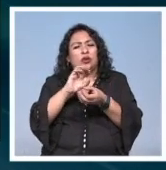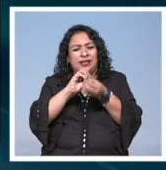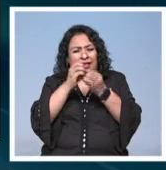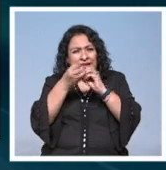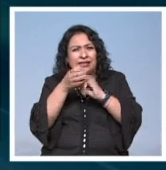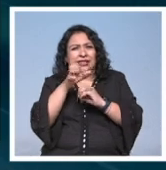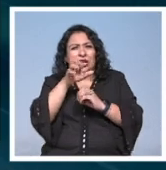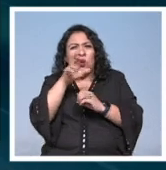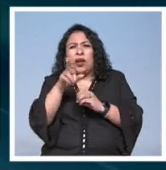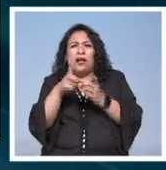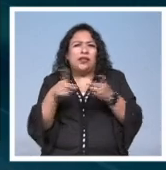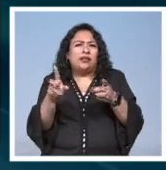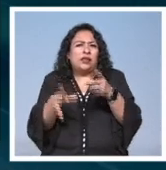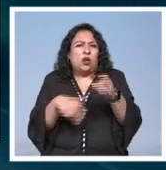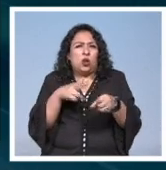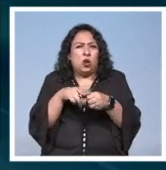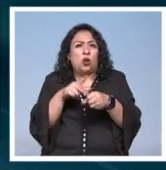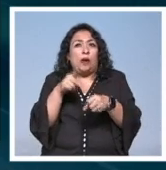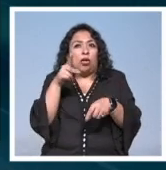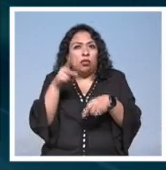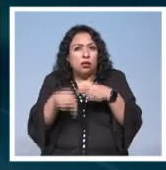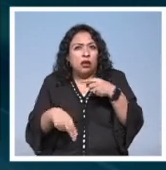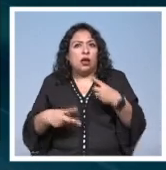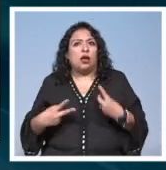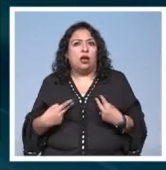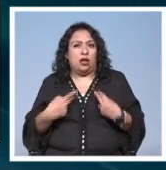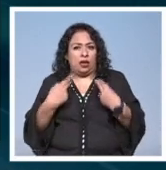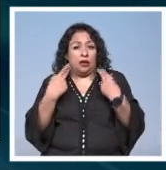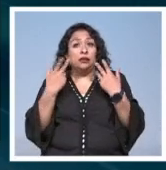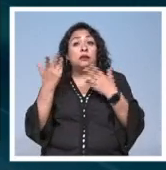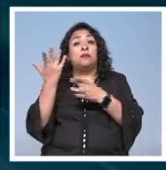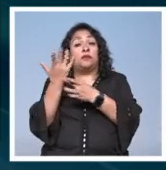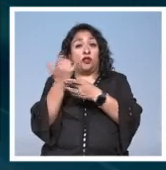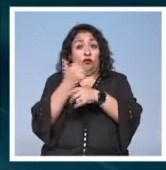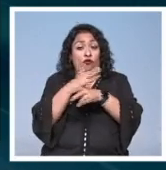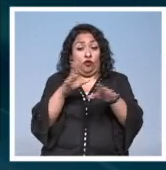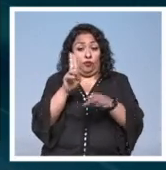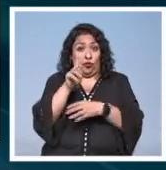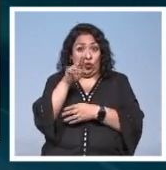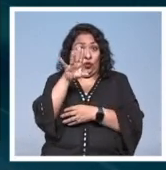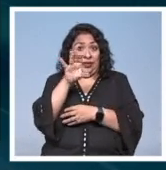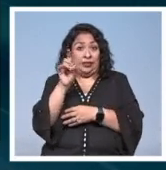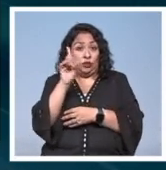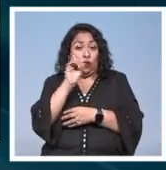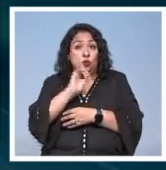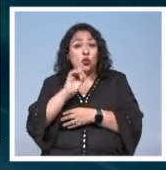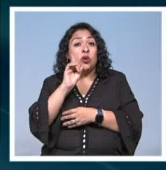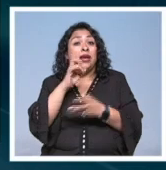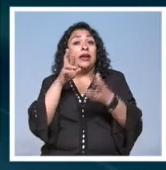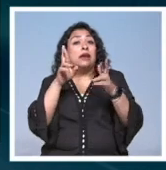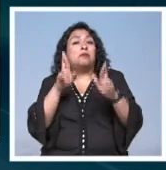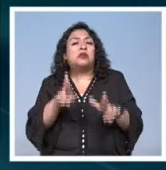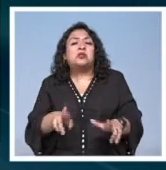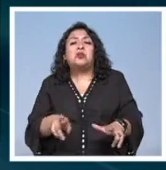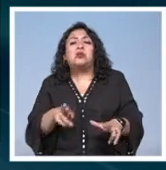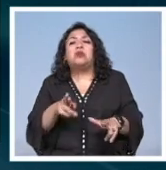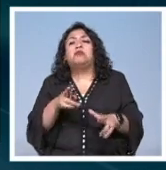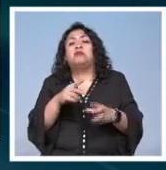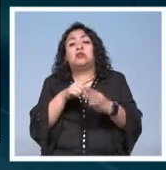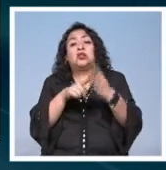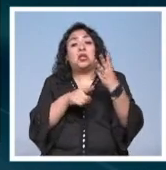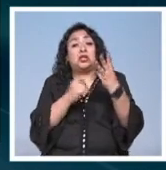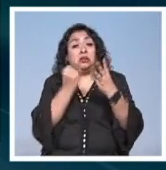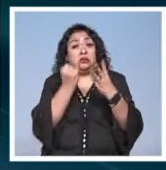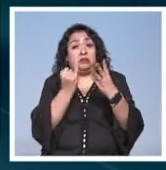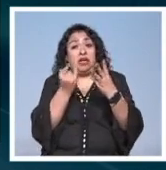desarrollo normal y cuando es interrumpida por el cáncer. Según los datos de la UNESCO, las mujeres representan solo uno de cada tres